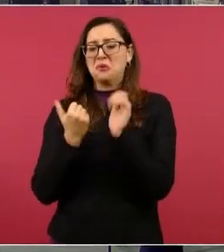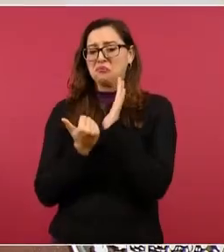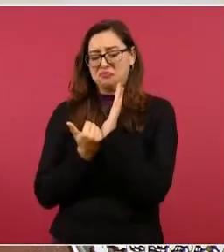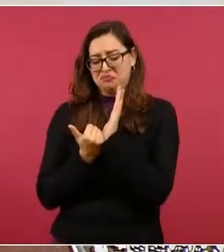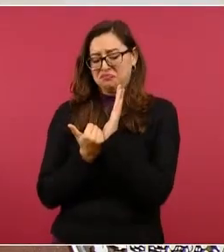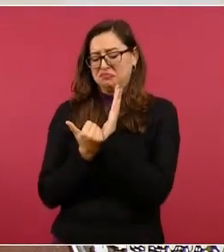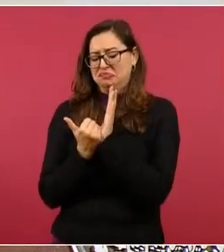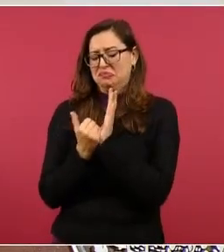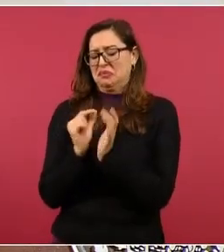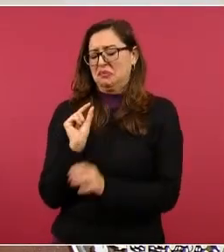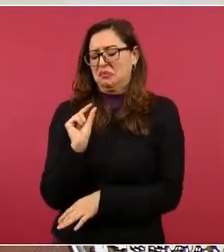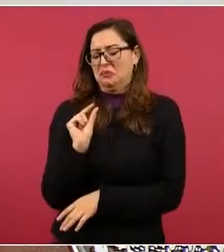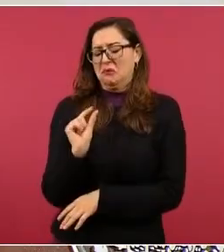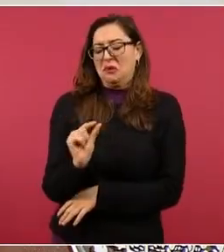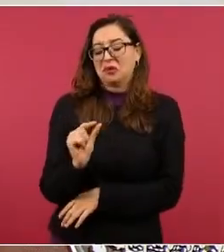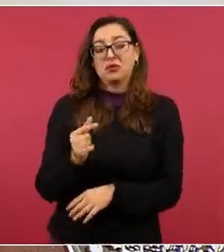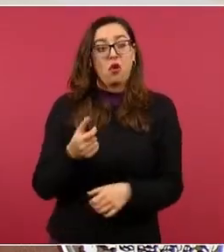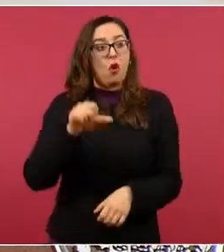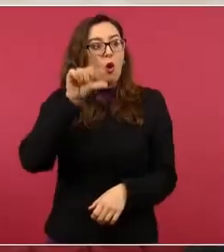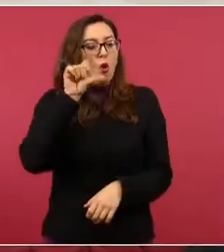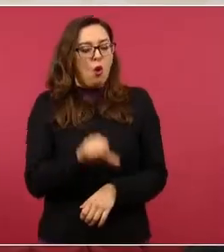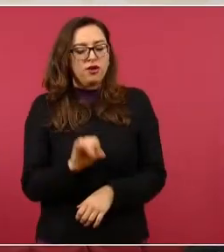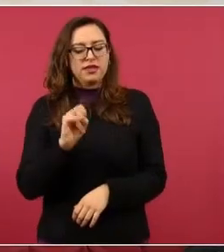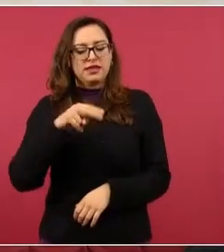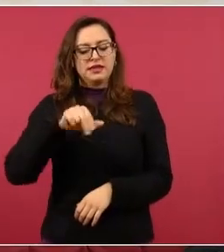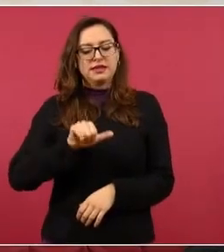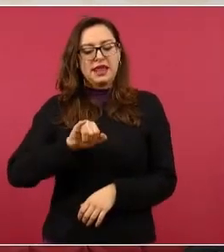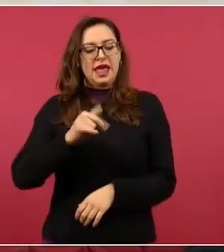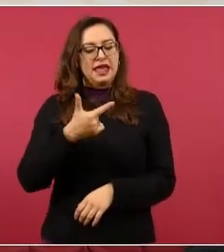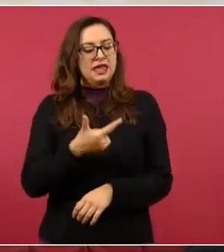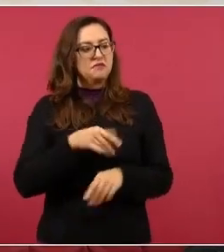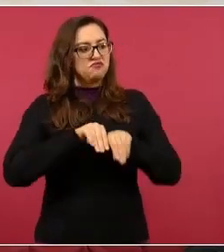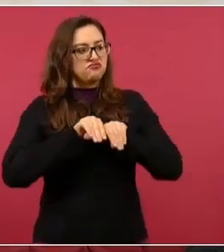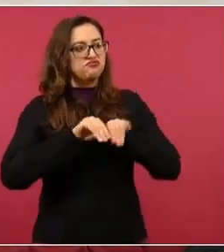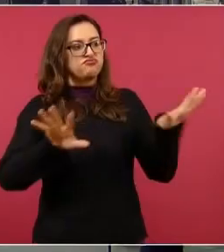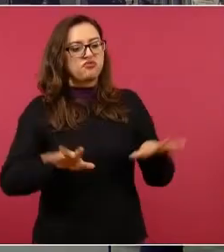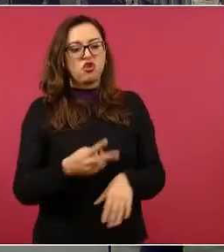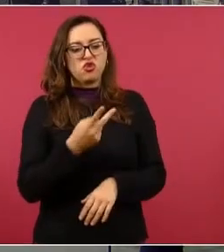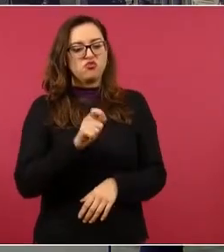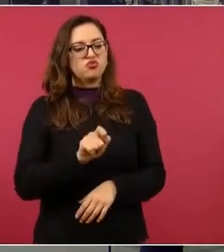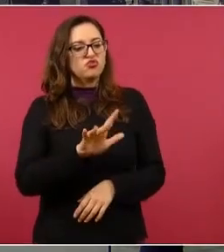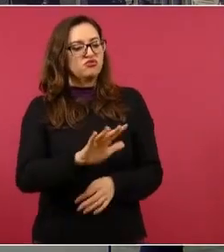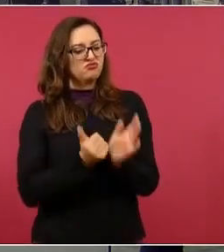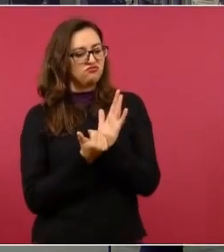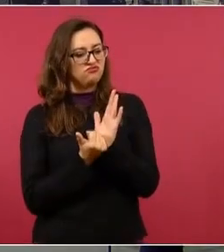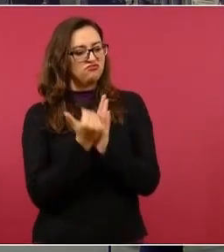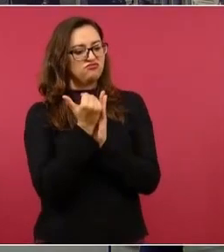creo que son buenas noticias. buenas noticias. La economía está creciendo, está creciendo bien